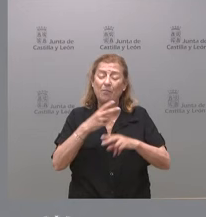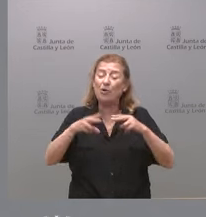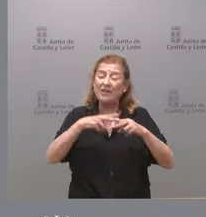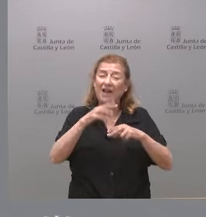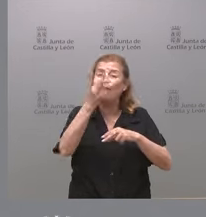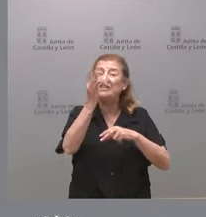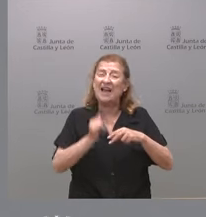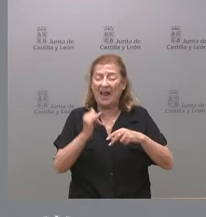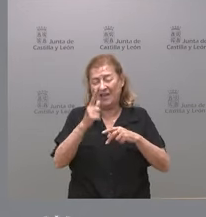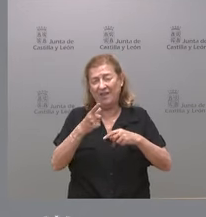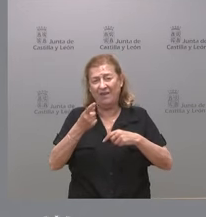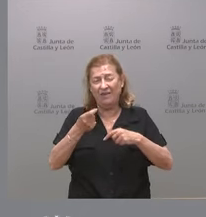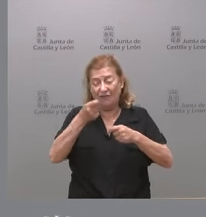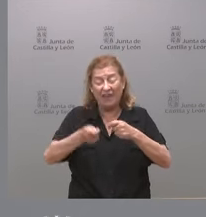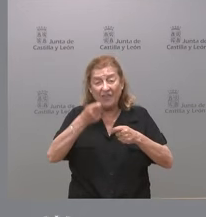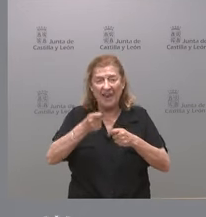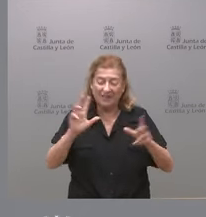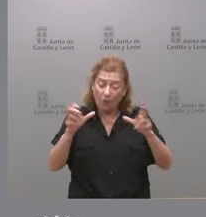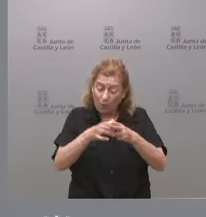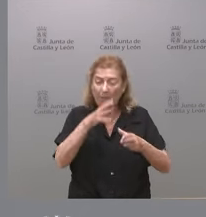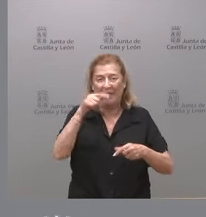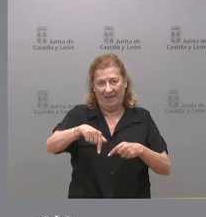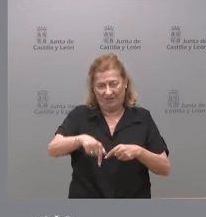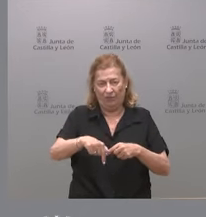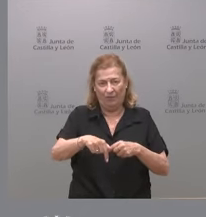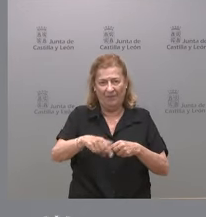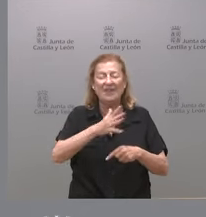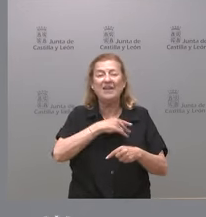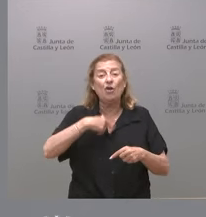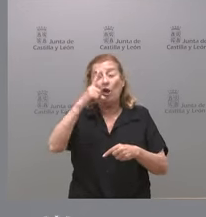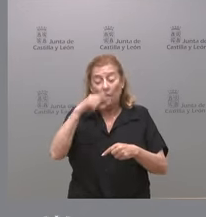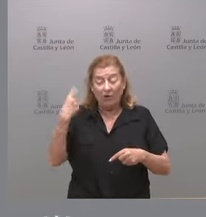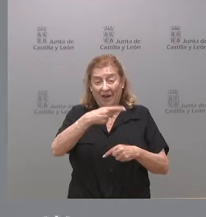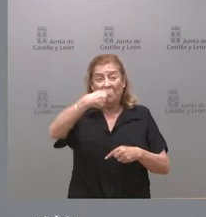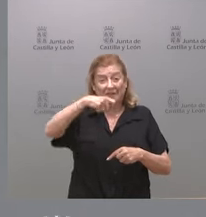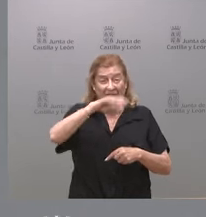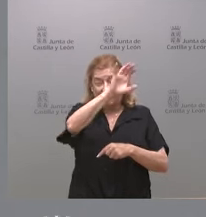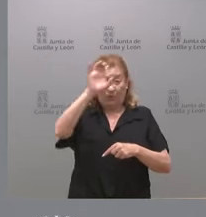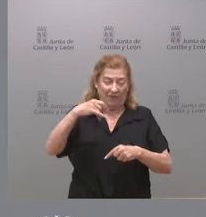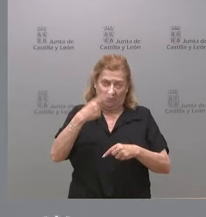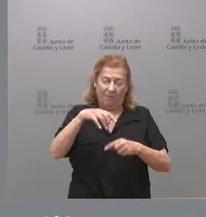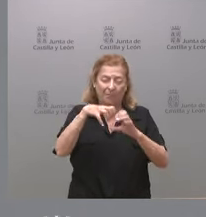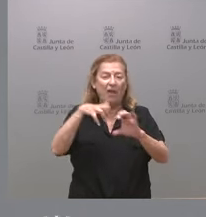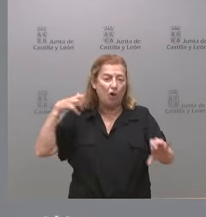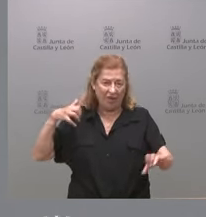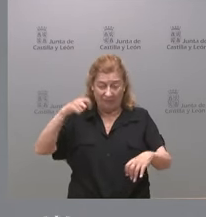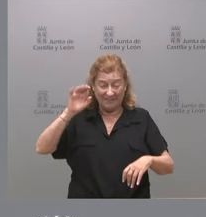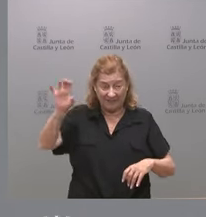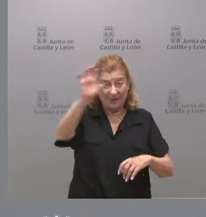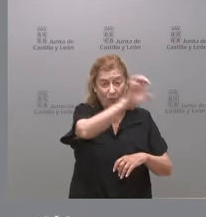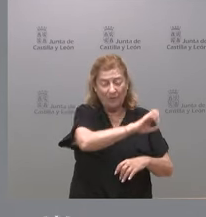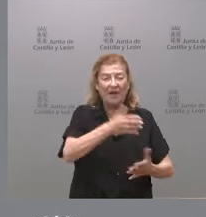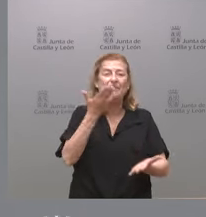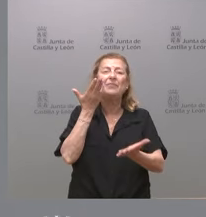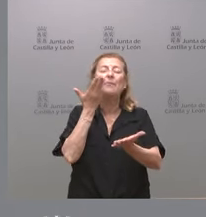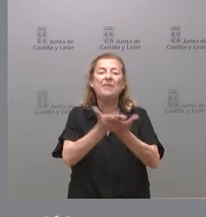reúna para hablar de esto y quiero recordar aquí que los presidentes autonómicos o al menos una mayoría de esos presidentes autonómicos pidieron al